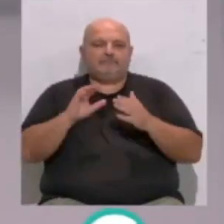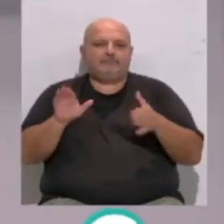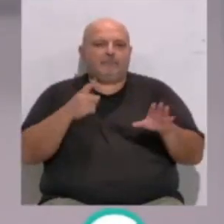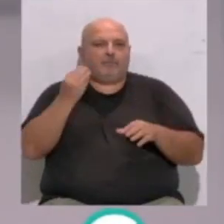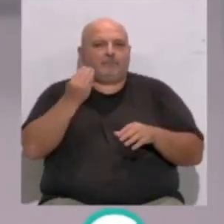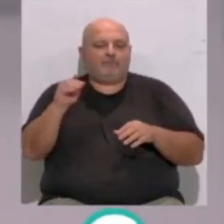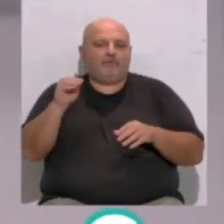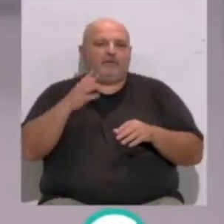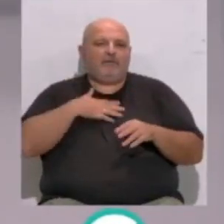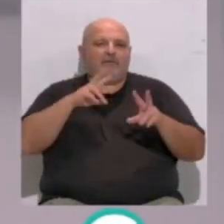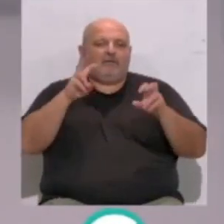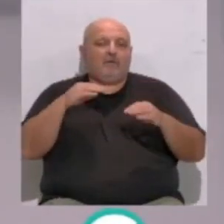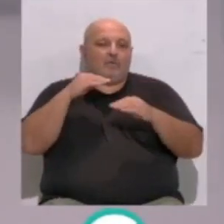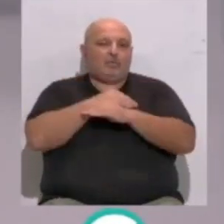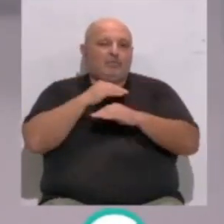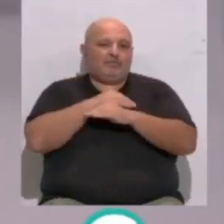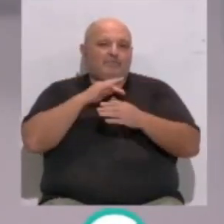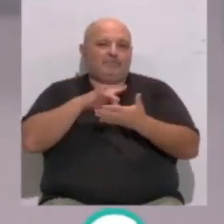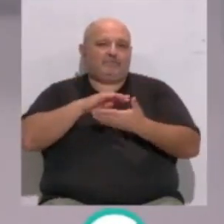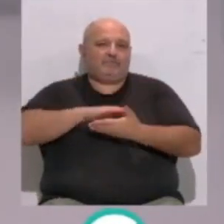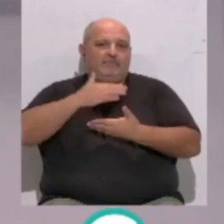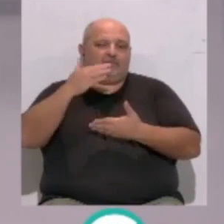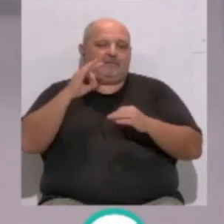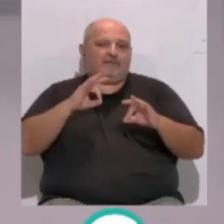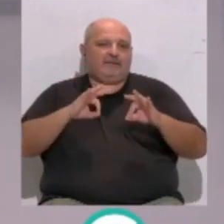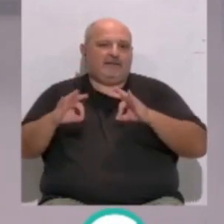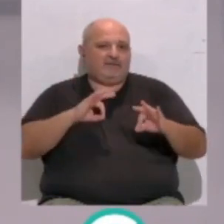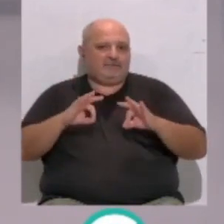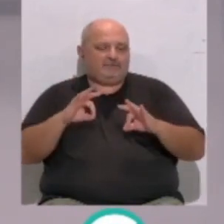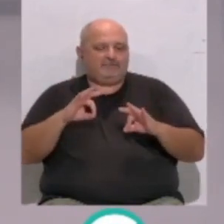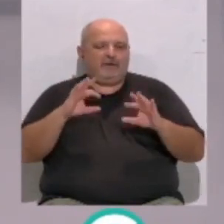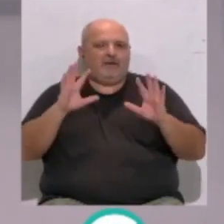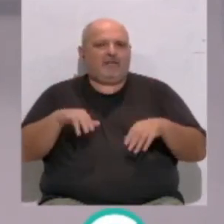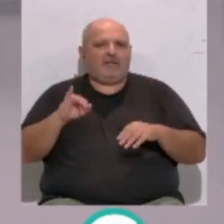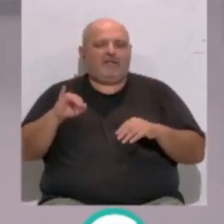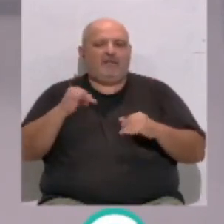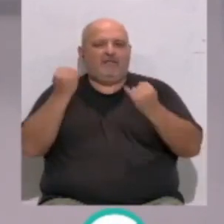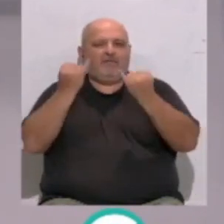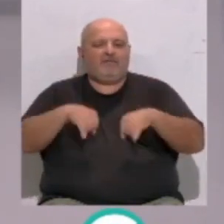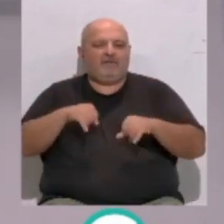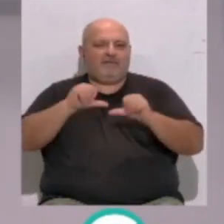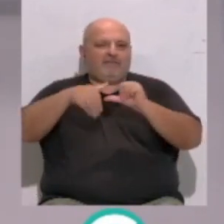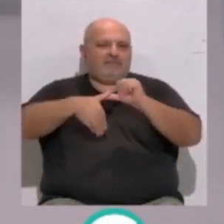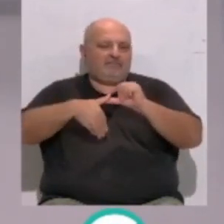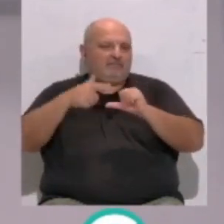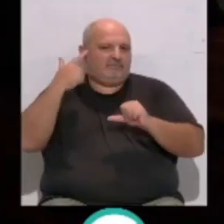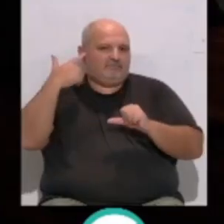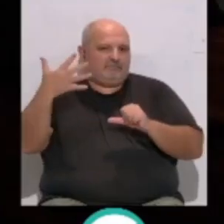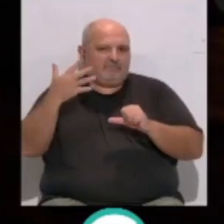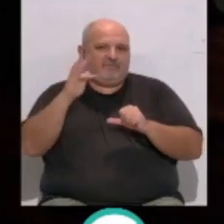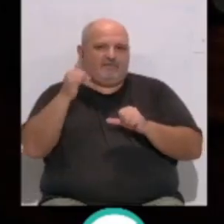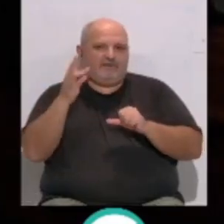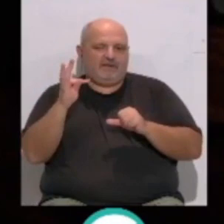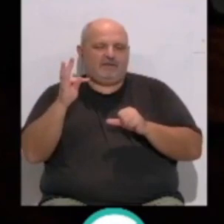tabla de Además es octubre y estamos en el mes del teatro en Cádiz con el Festival Iberoamericano de Teatro que